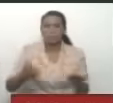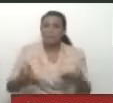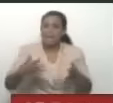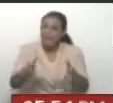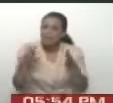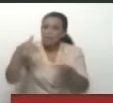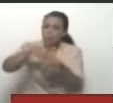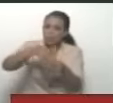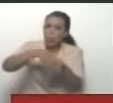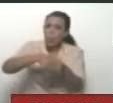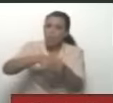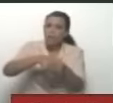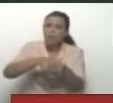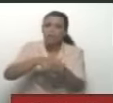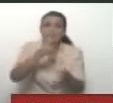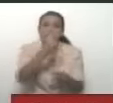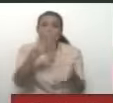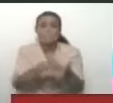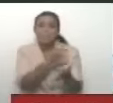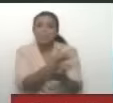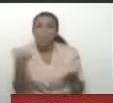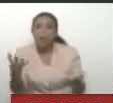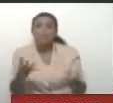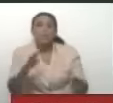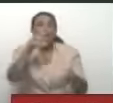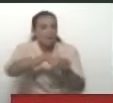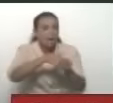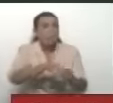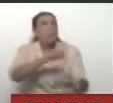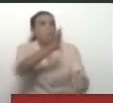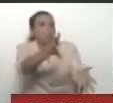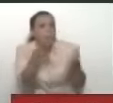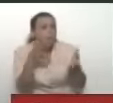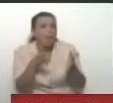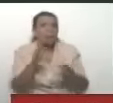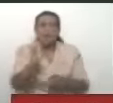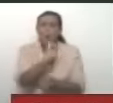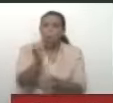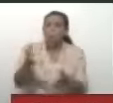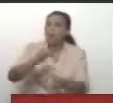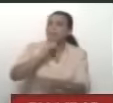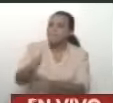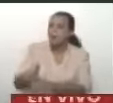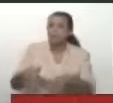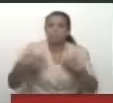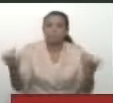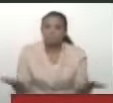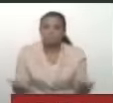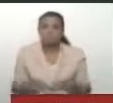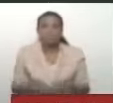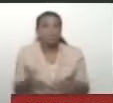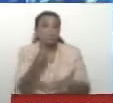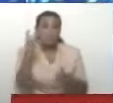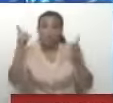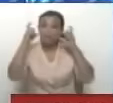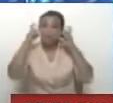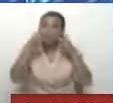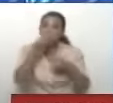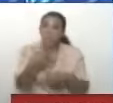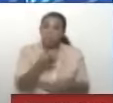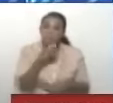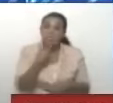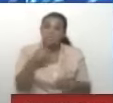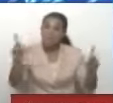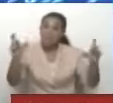ganarán las elecciones presidenciales de 2024 por las buenas o por las malas. ¿Y quién es la agencia AP? Lo único bueno es la foto que sacaron, la foto está bien